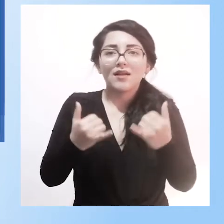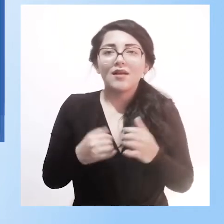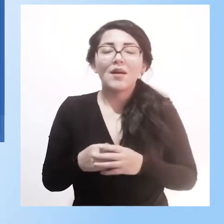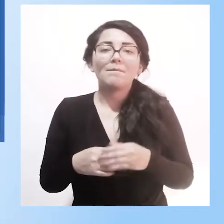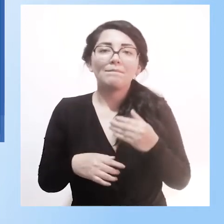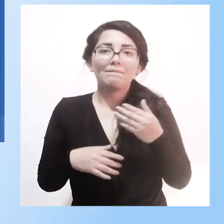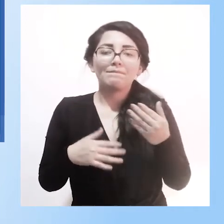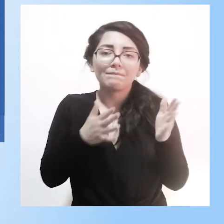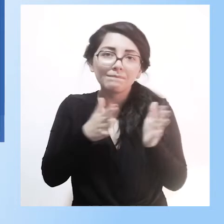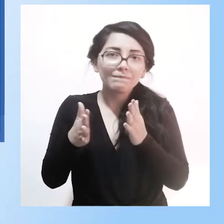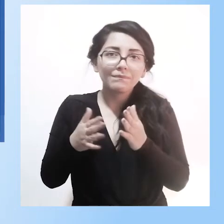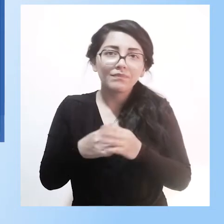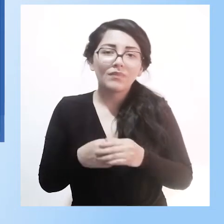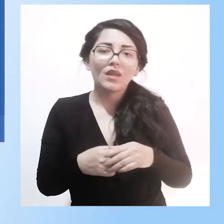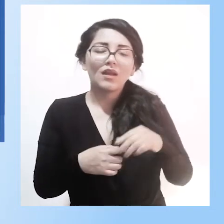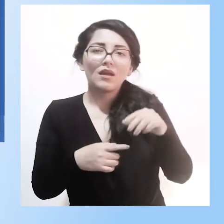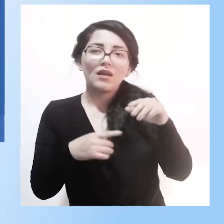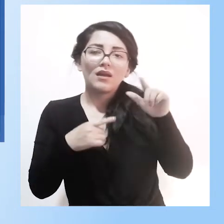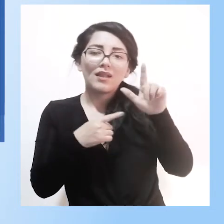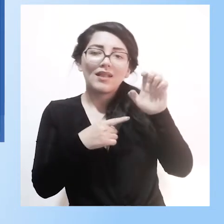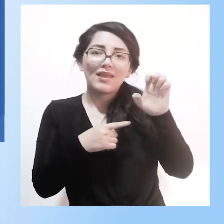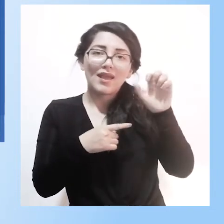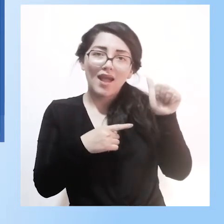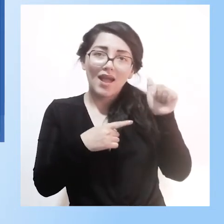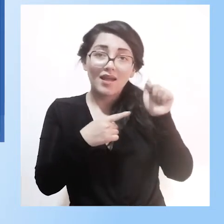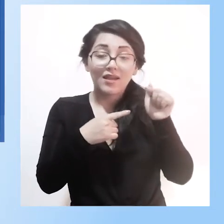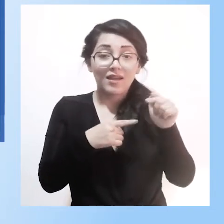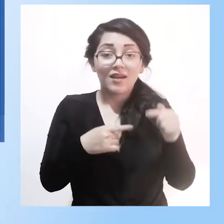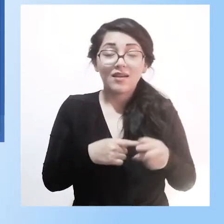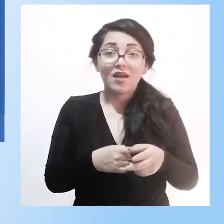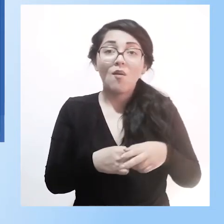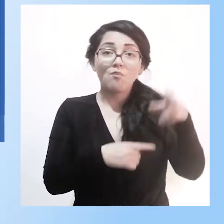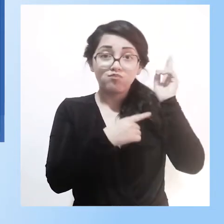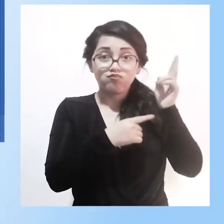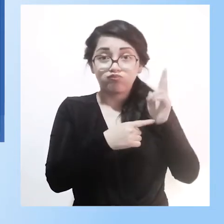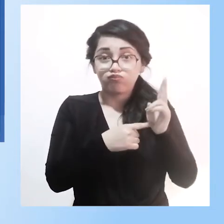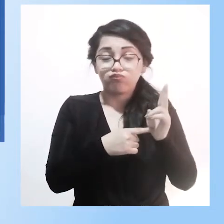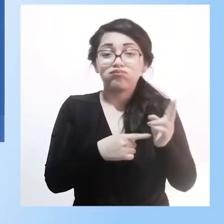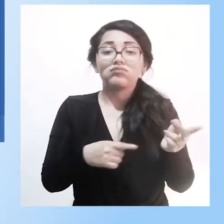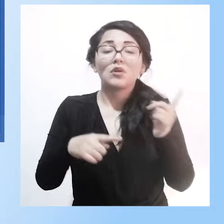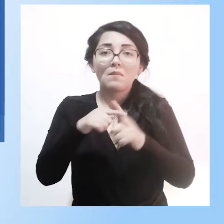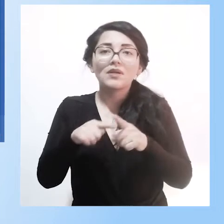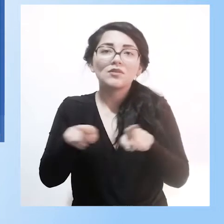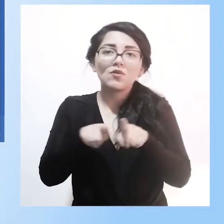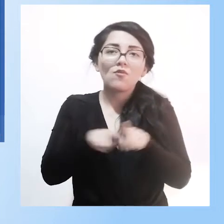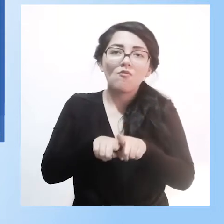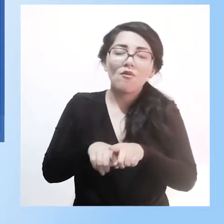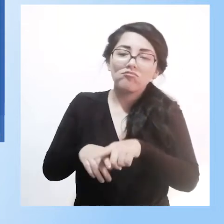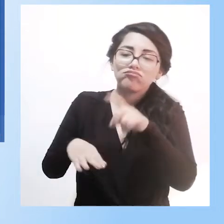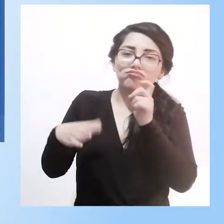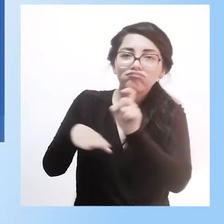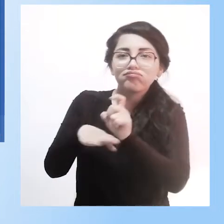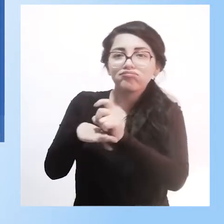Albertoni. Ella es pedagoga y psicomotricista, terapeuta de familia y pareja. Magíster en